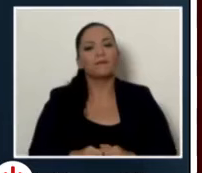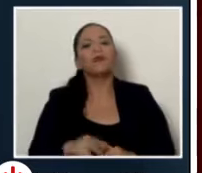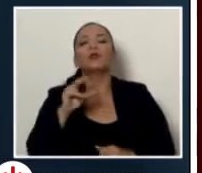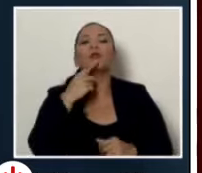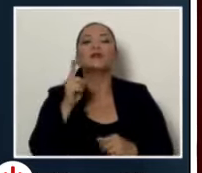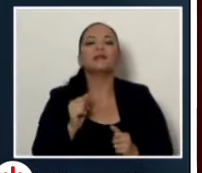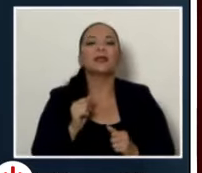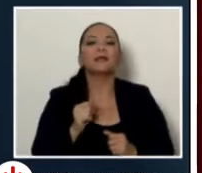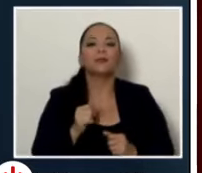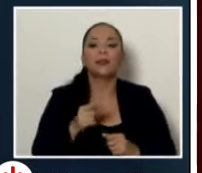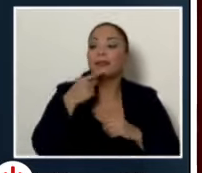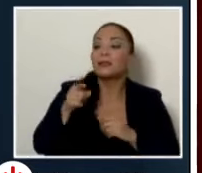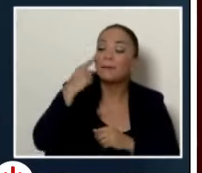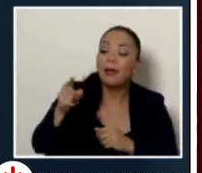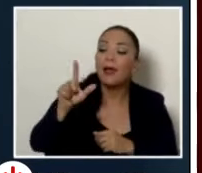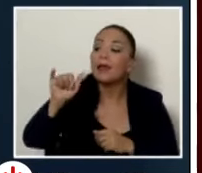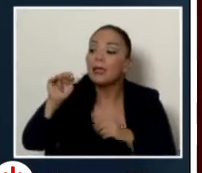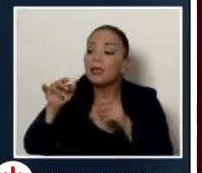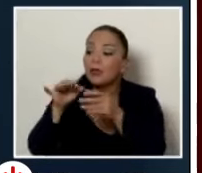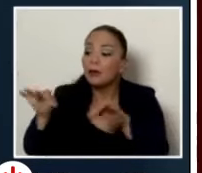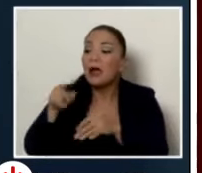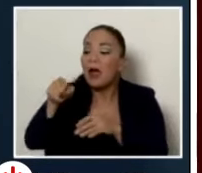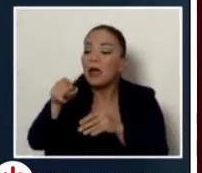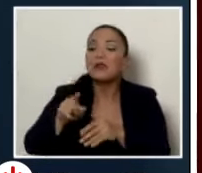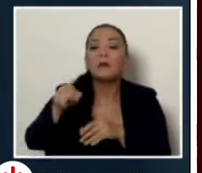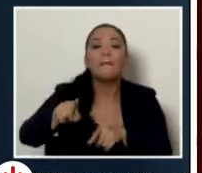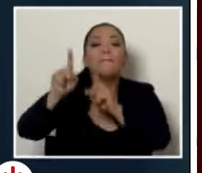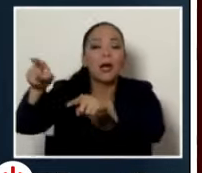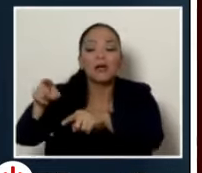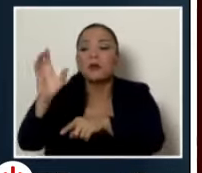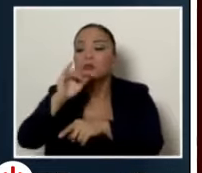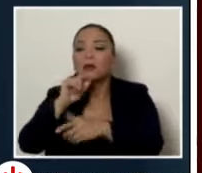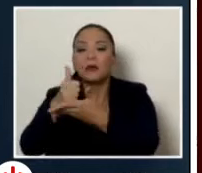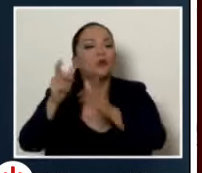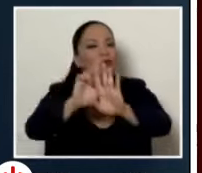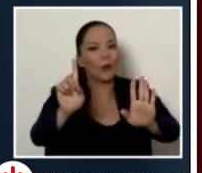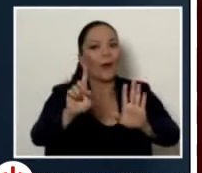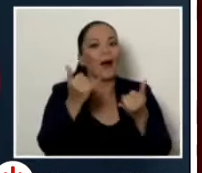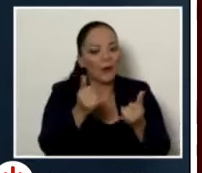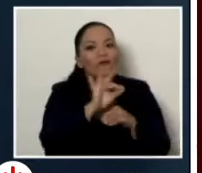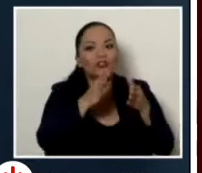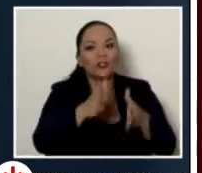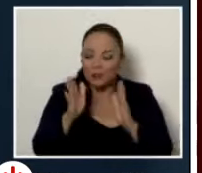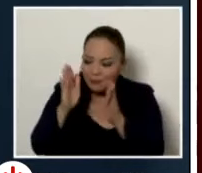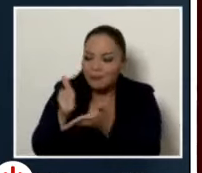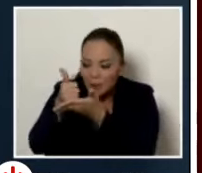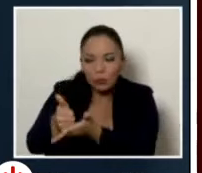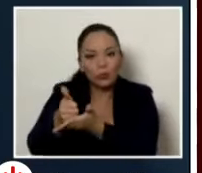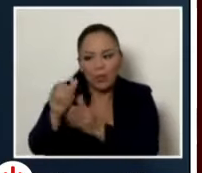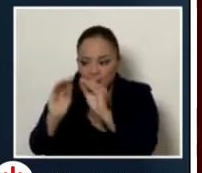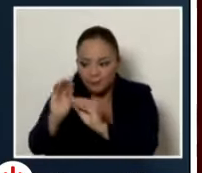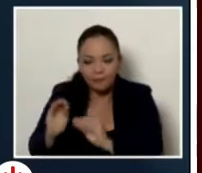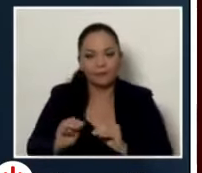dónde está el IMAX, sino llenarle el formulario ahí, en nuestras oficinas, y de esa manera lograr que las necesidades